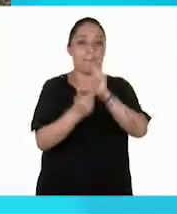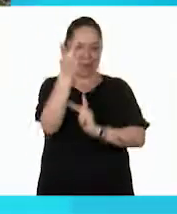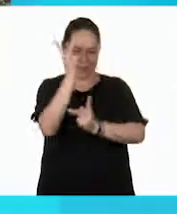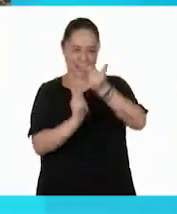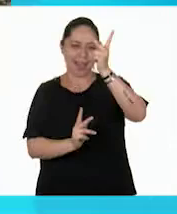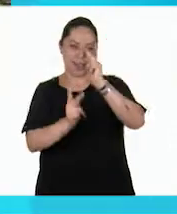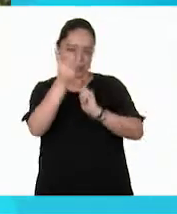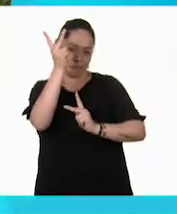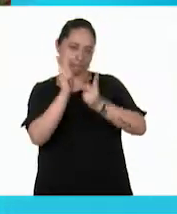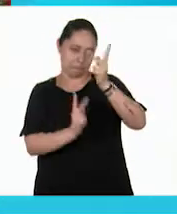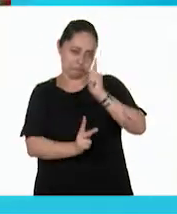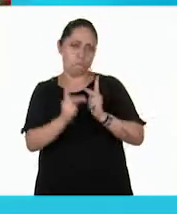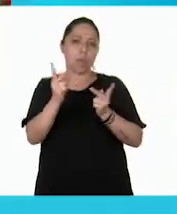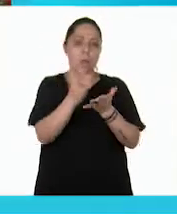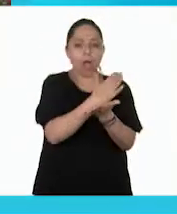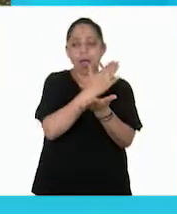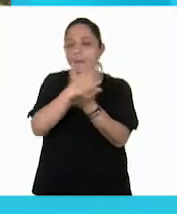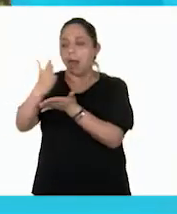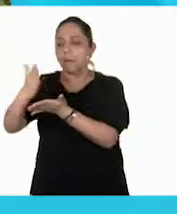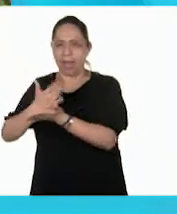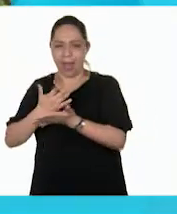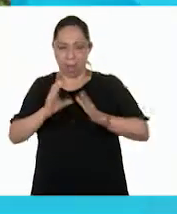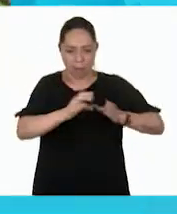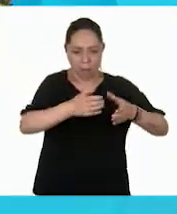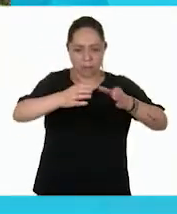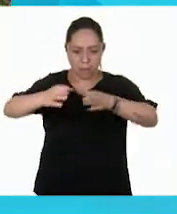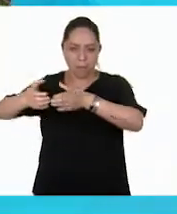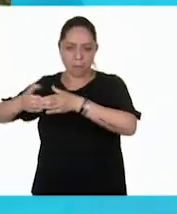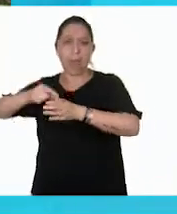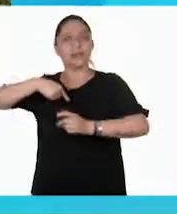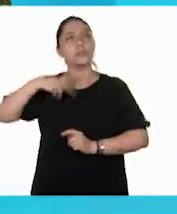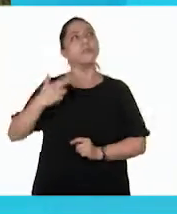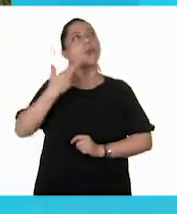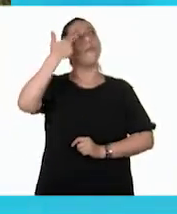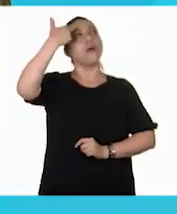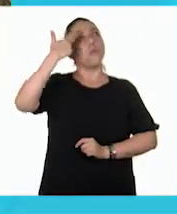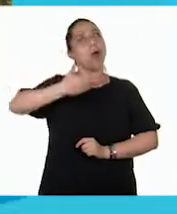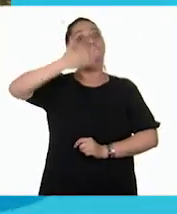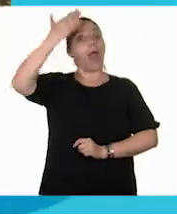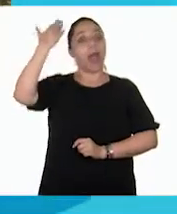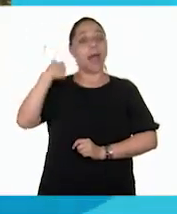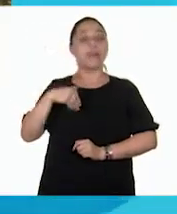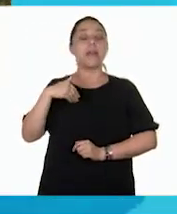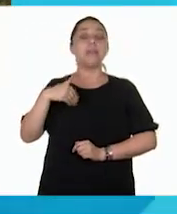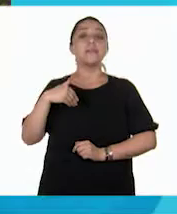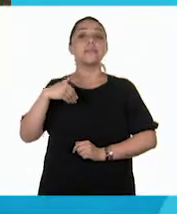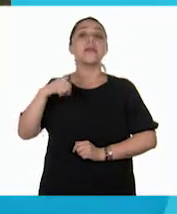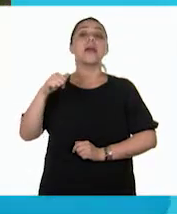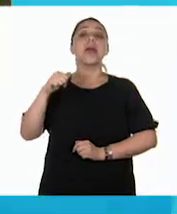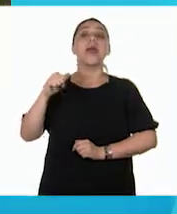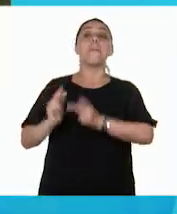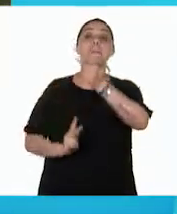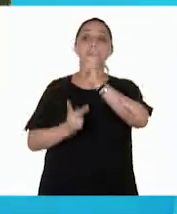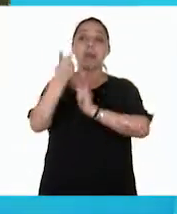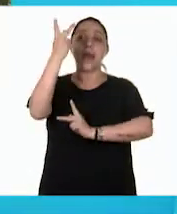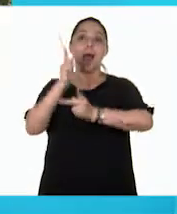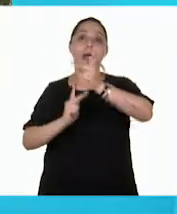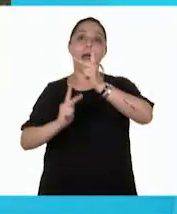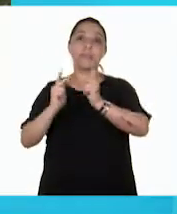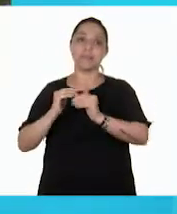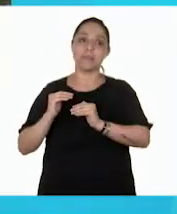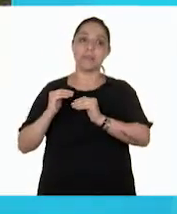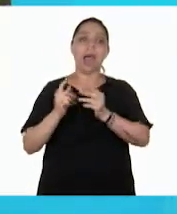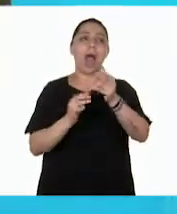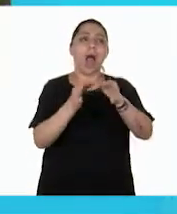y cómo clasificarlas. Y ahora me recuerdo que el arbusto es una planta que tiene muchos